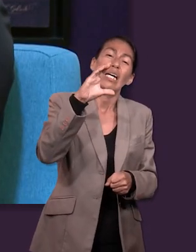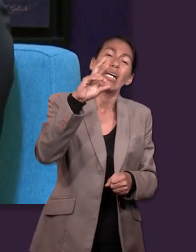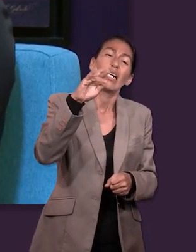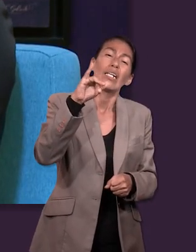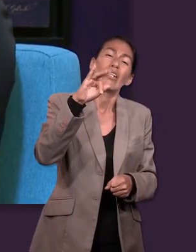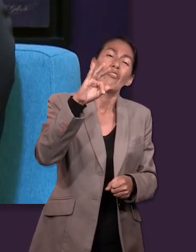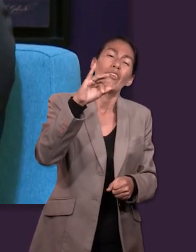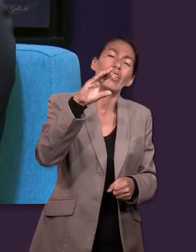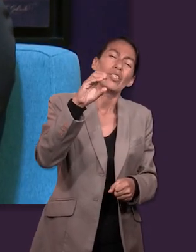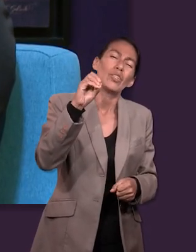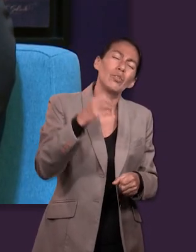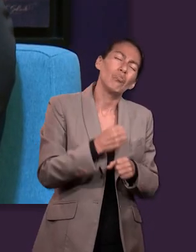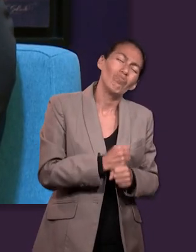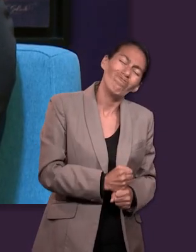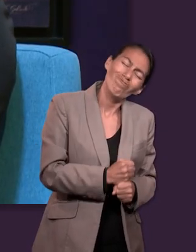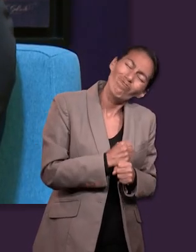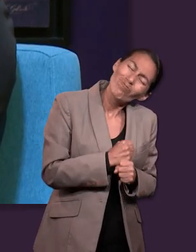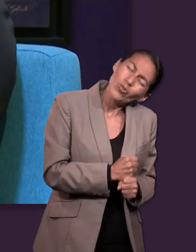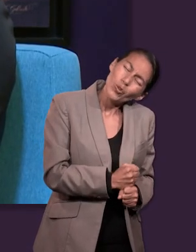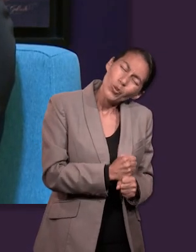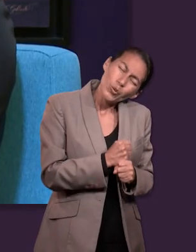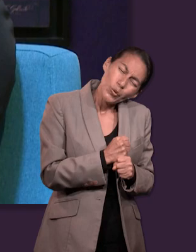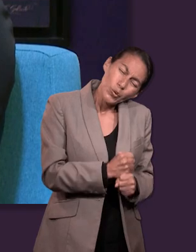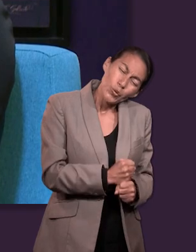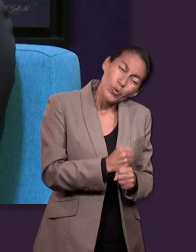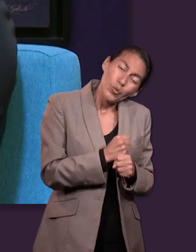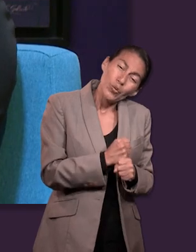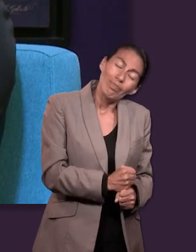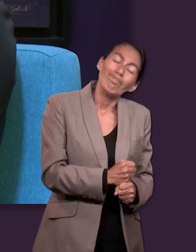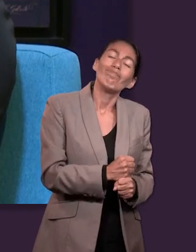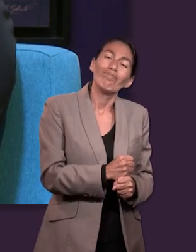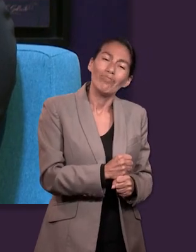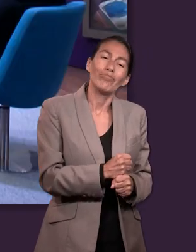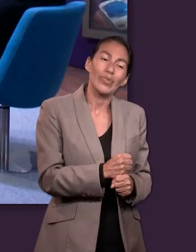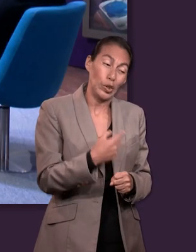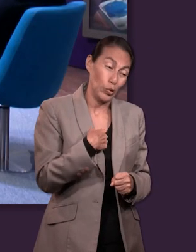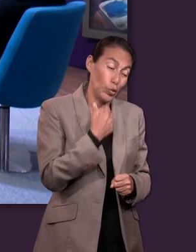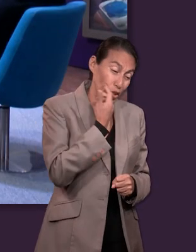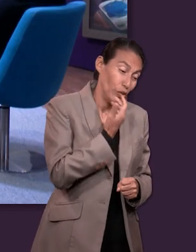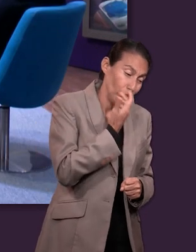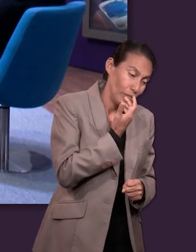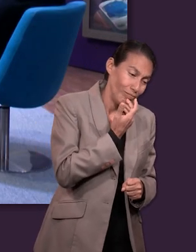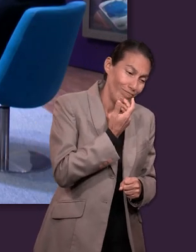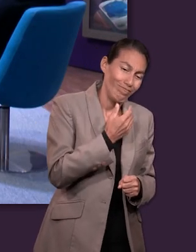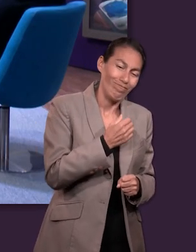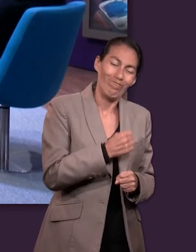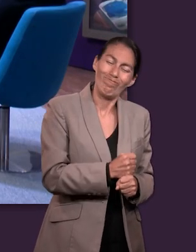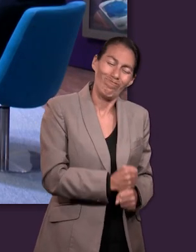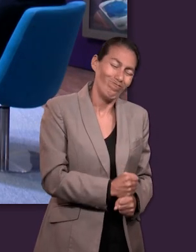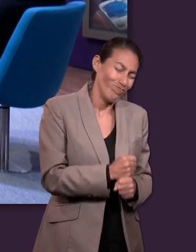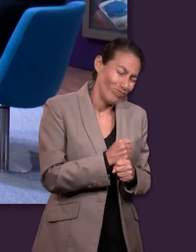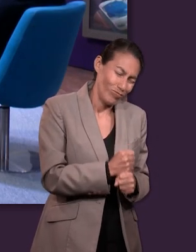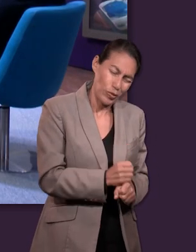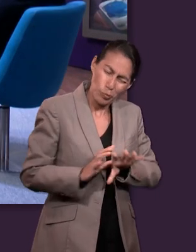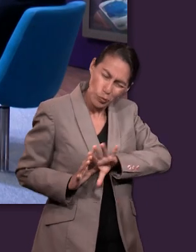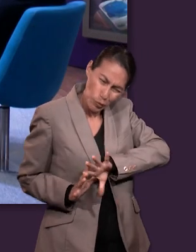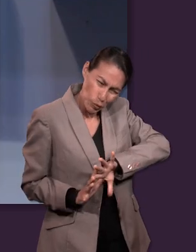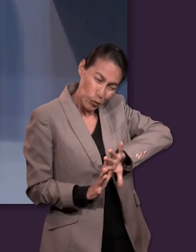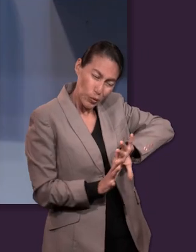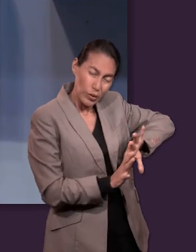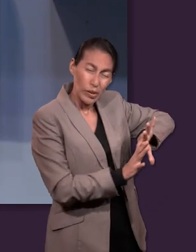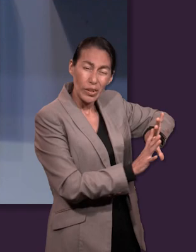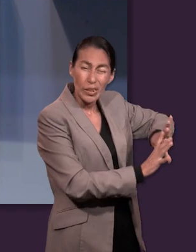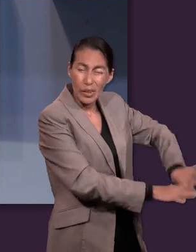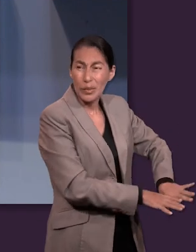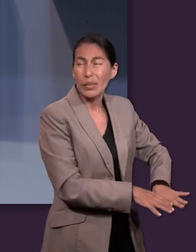nos cuesta demasiado renunciar a lo que nosotros queremos por aceptar lo que Dios quiere para nosotros. Sí, es. Bueno,